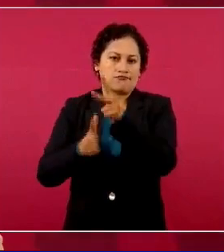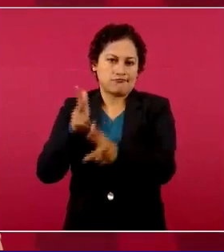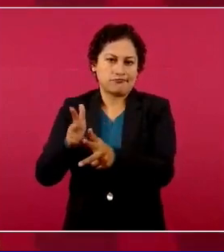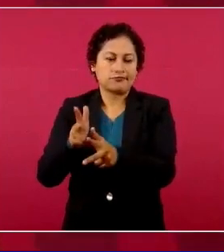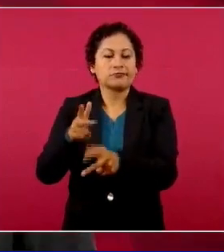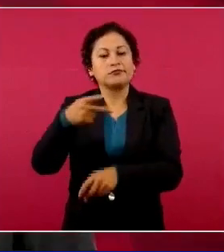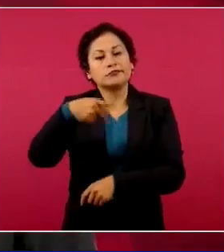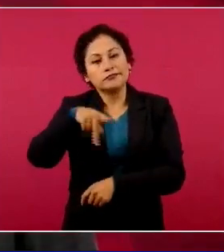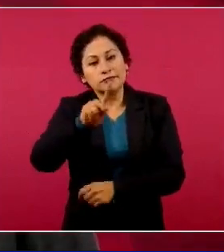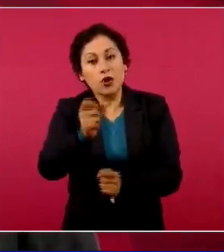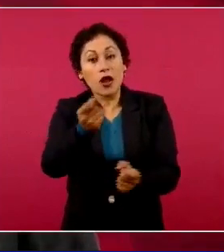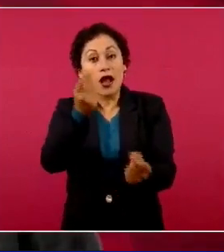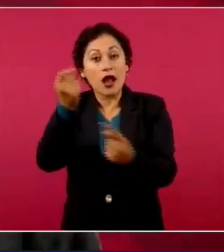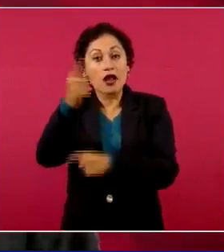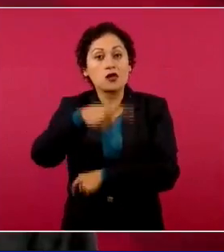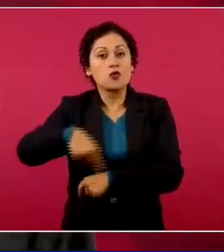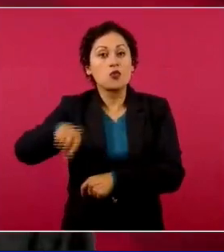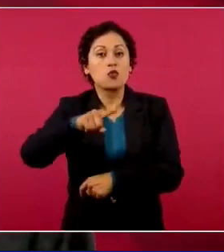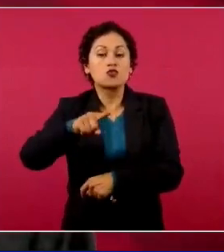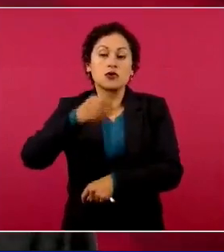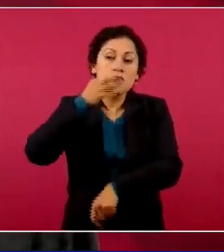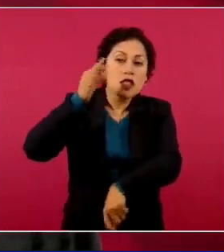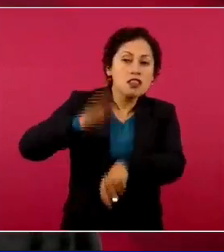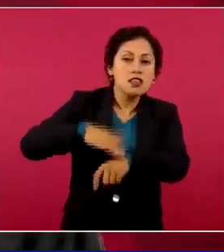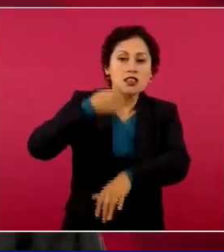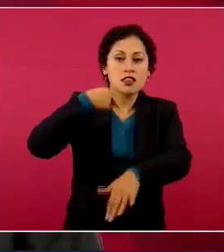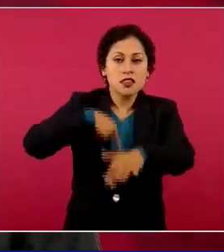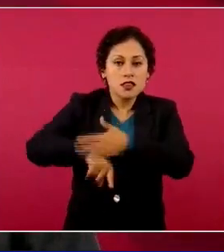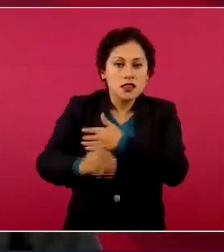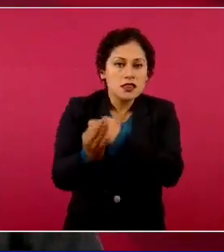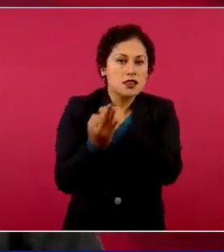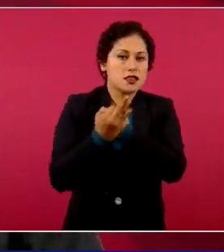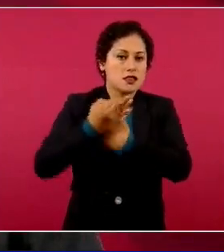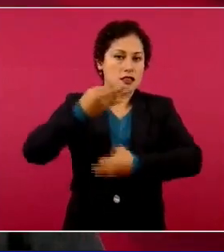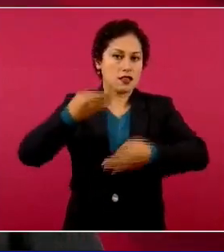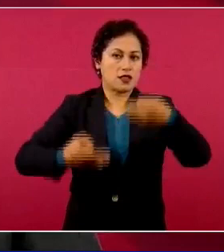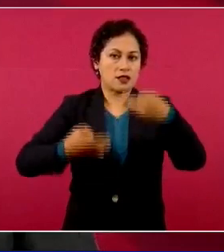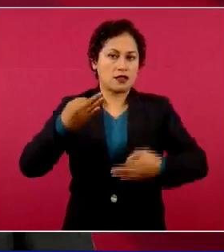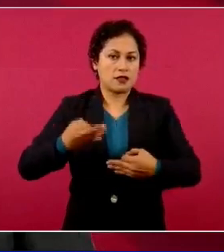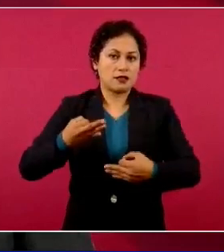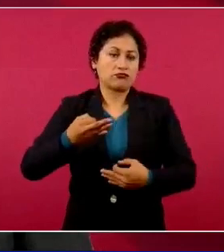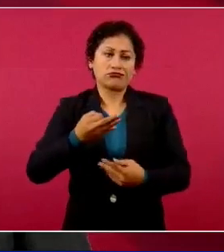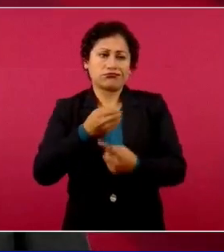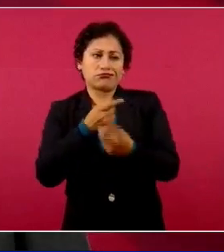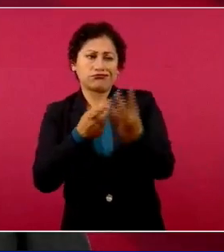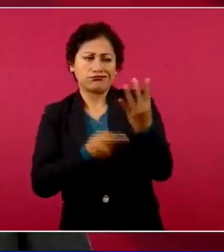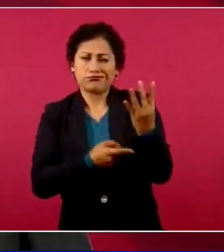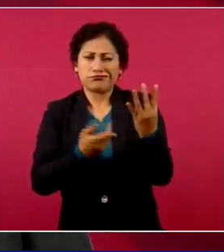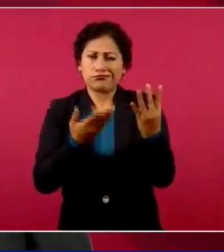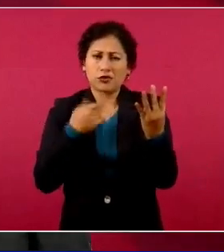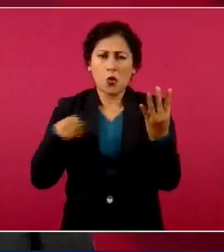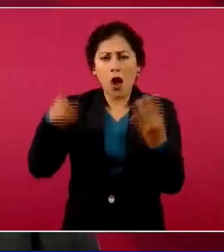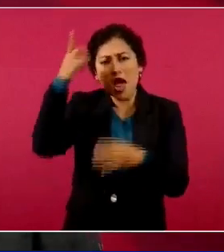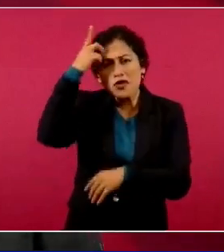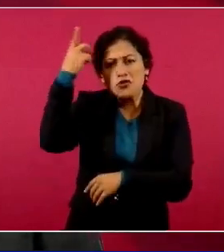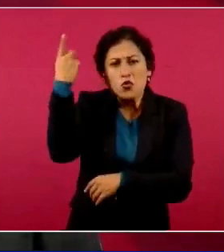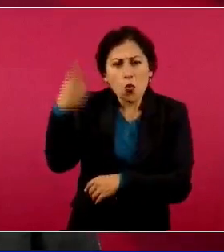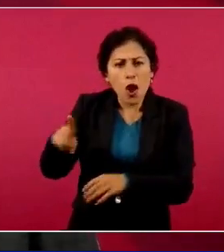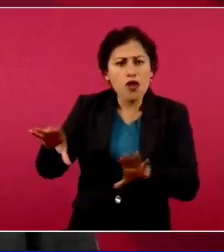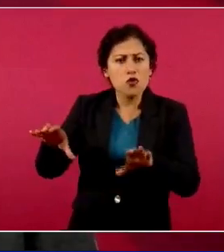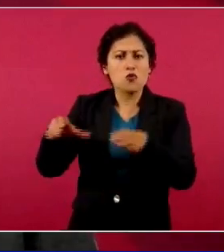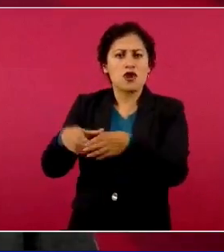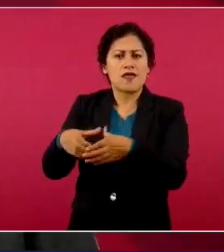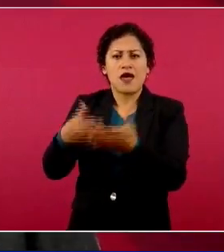amparos no eran los propietarios de la tierra, ni ejidatarios, ni comuneros,